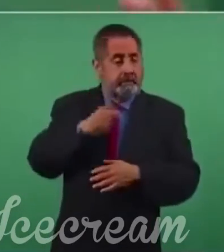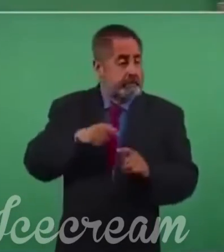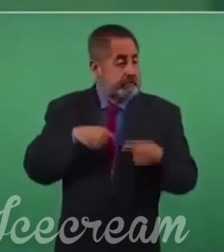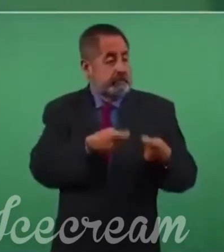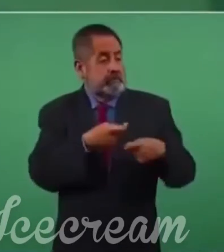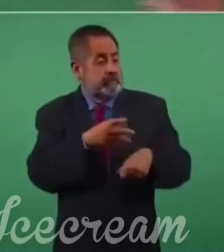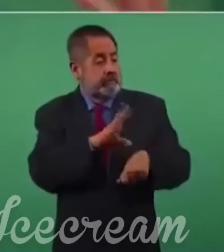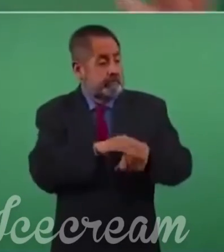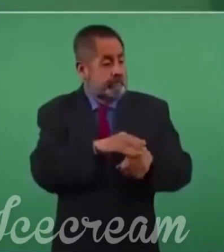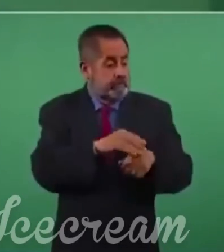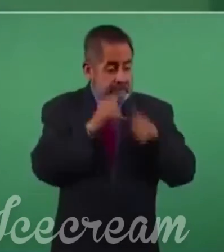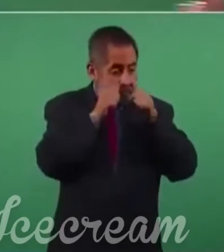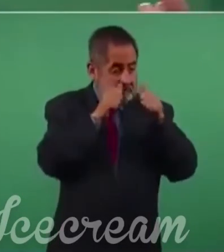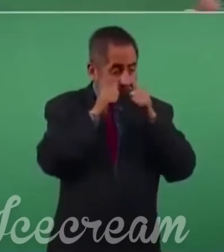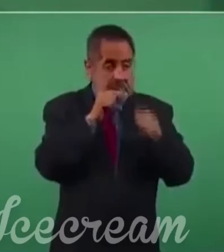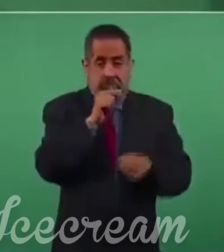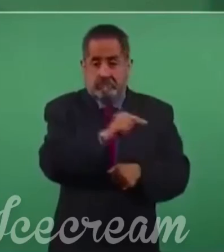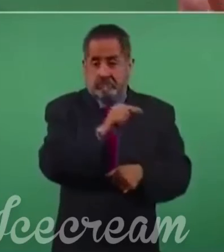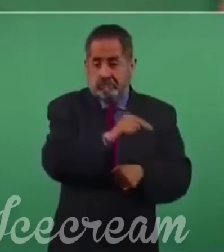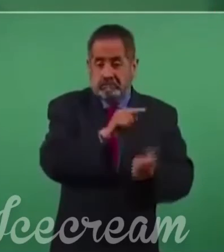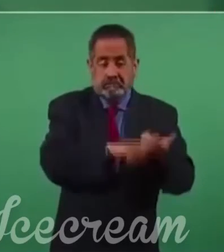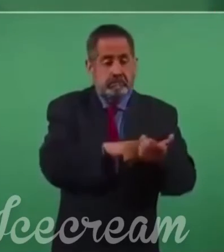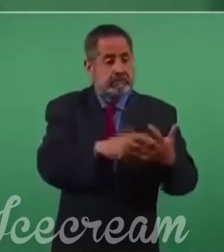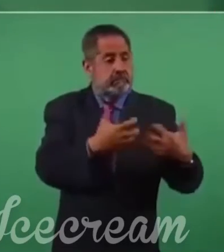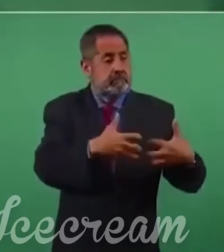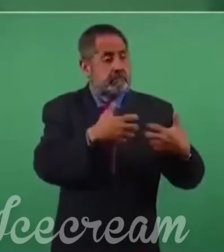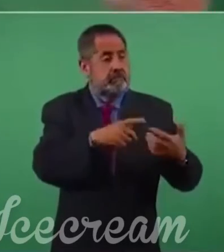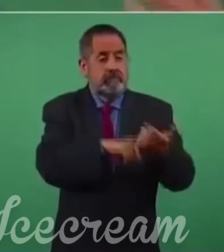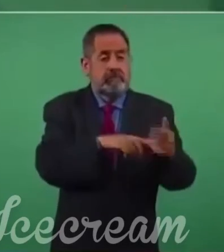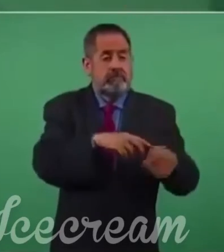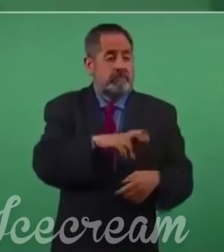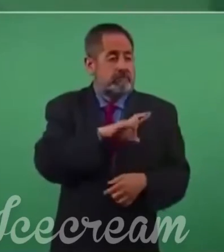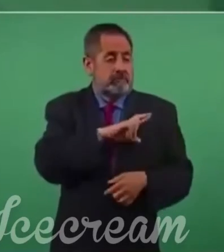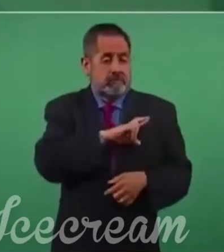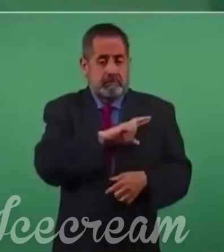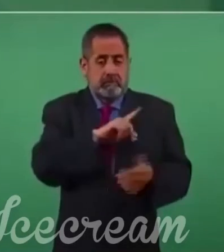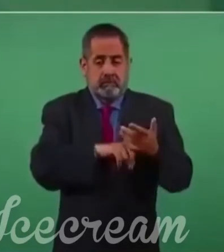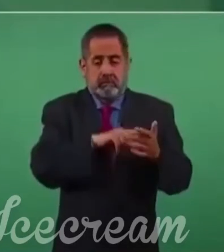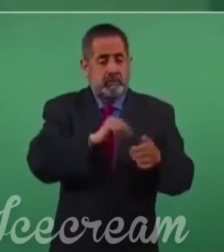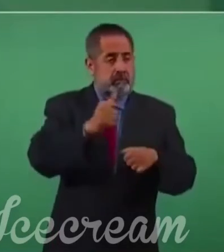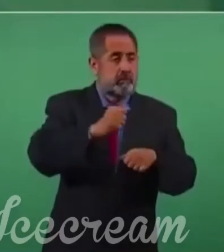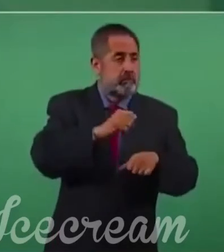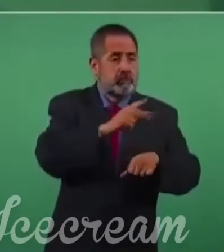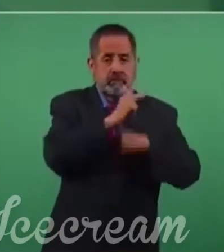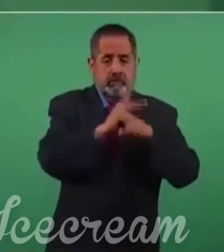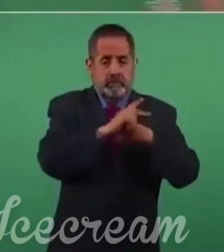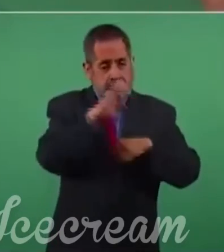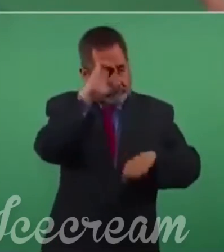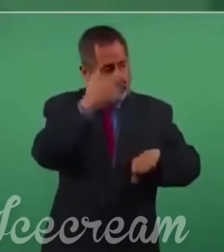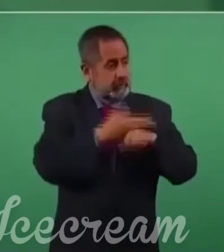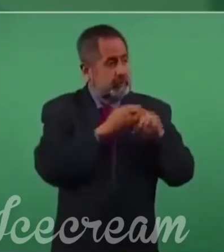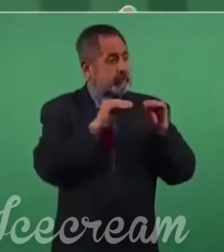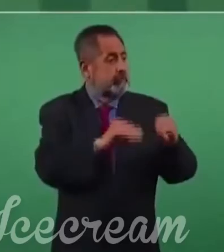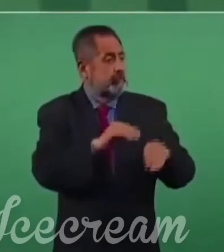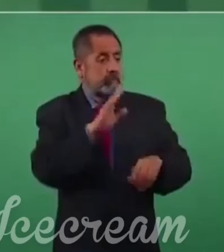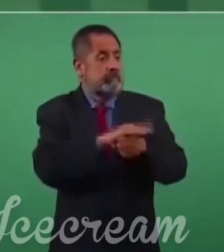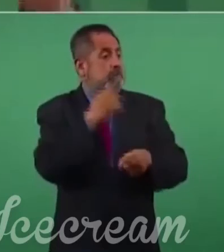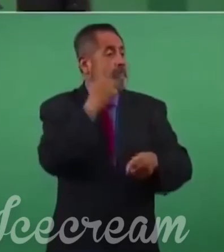a las empresas particulares, sobre todo a las extranjeras. Fíjense